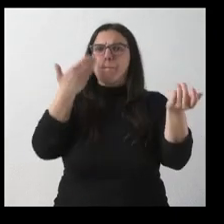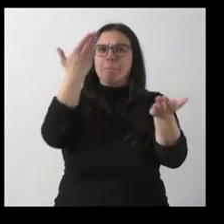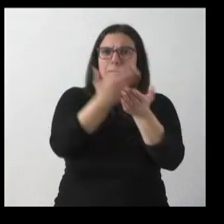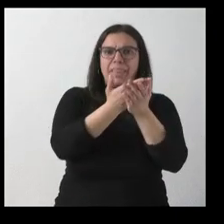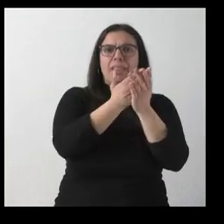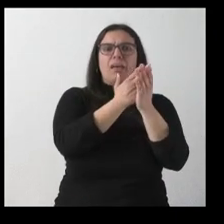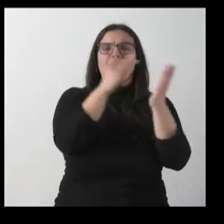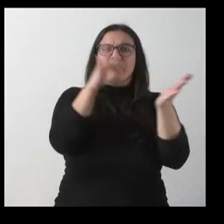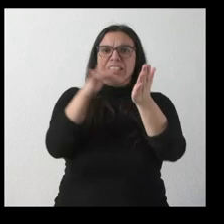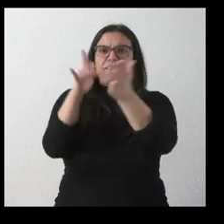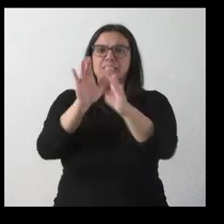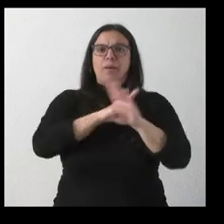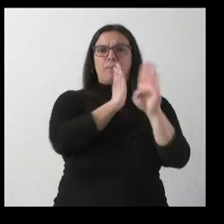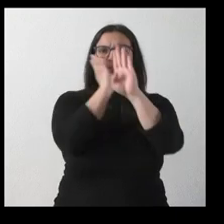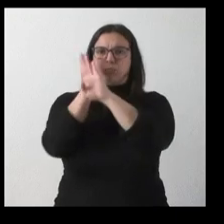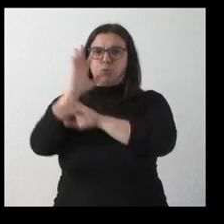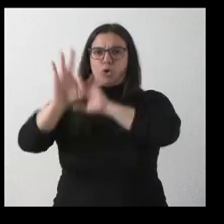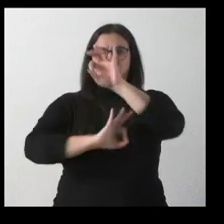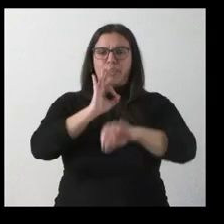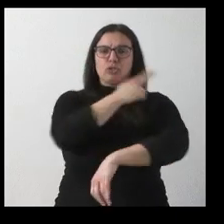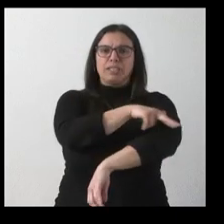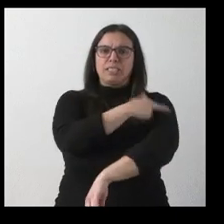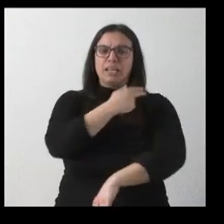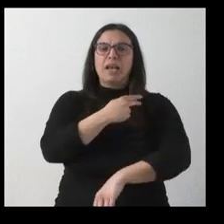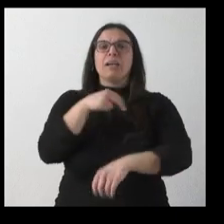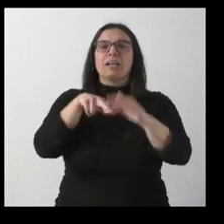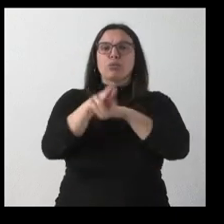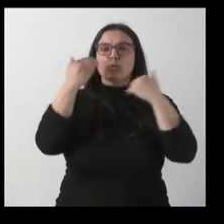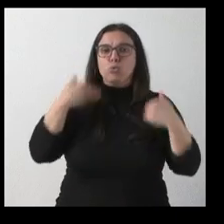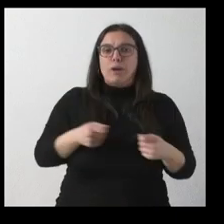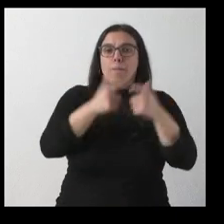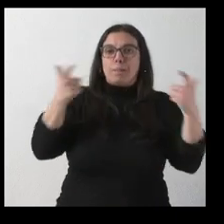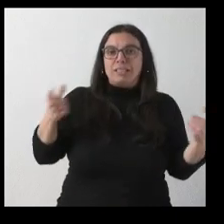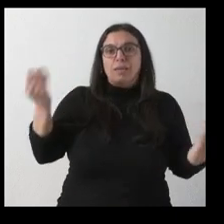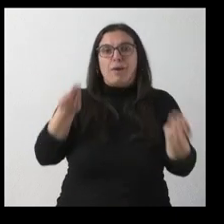sanitaria, más recursos humanos y mejoras laborales. No sé qué les puede responder la Junta.